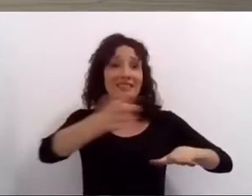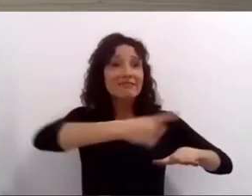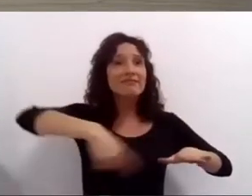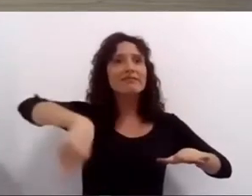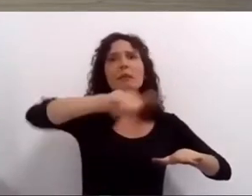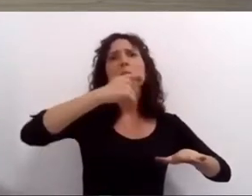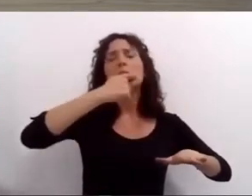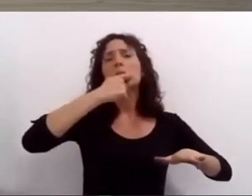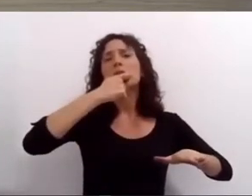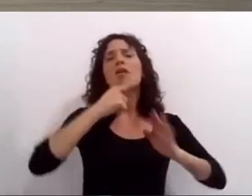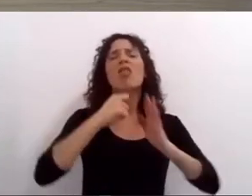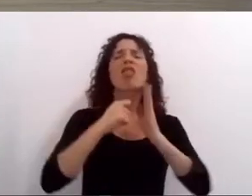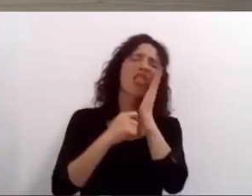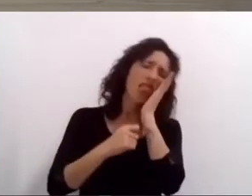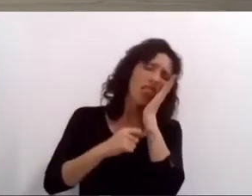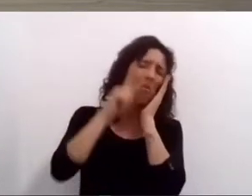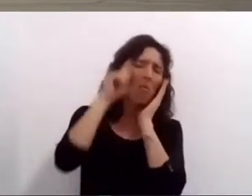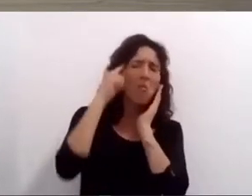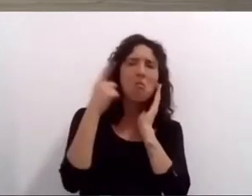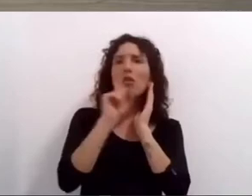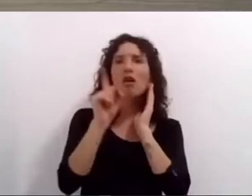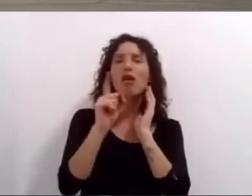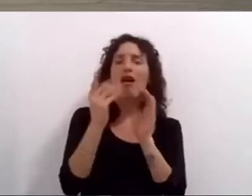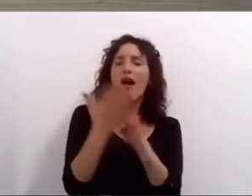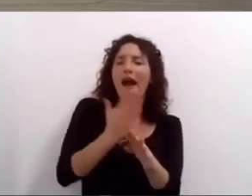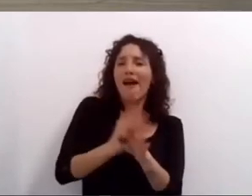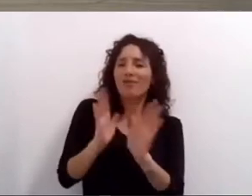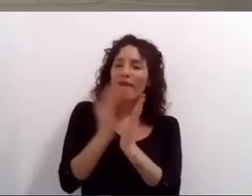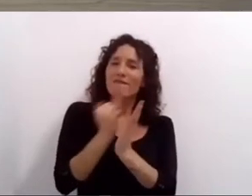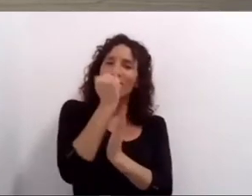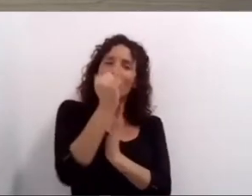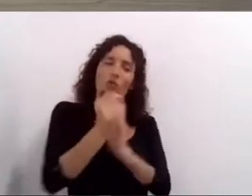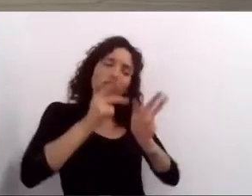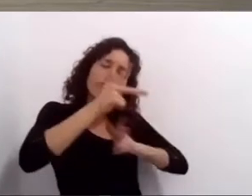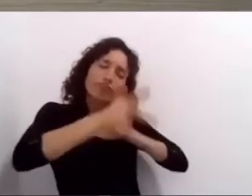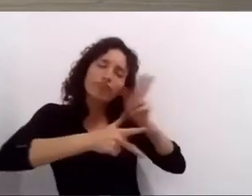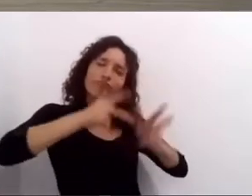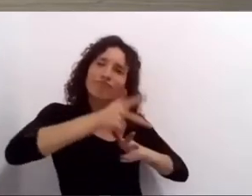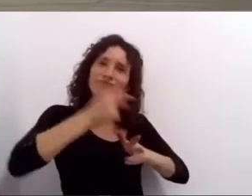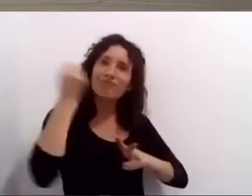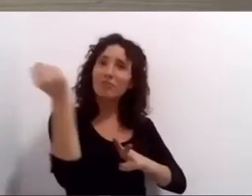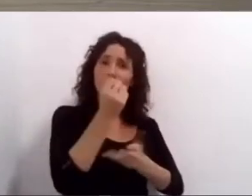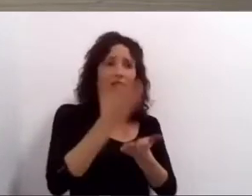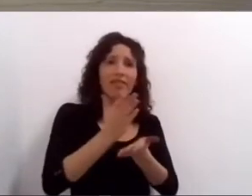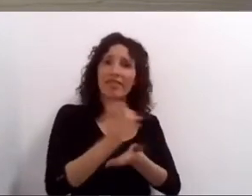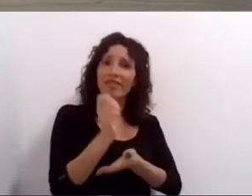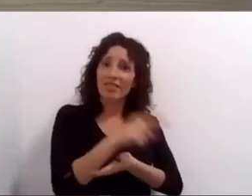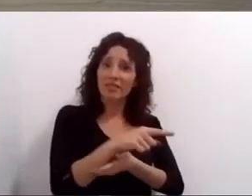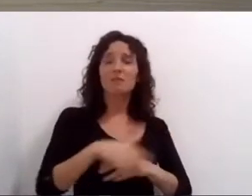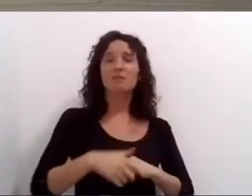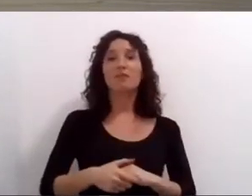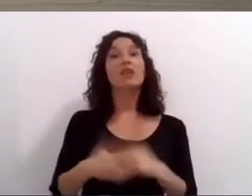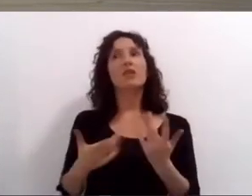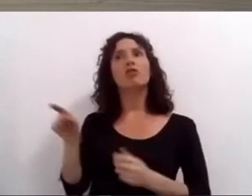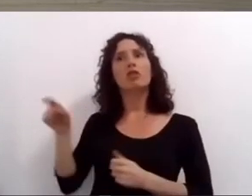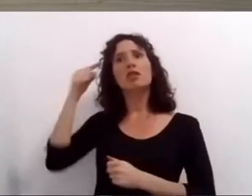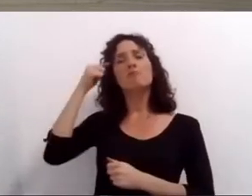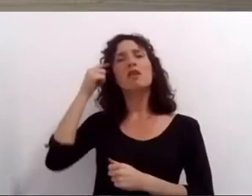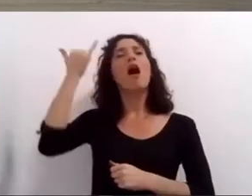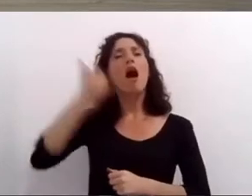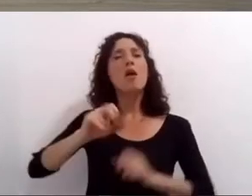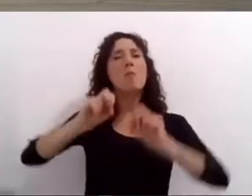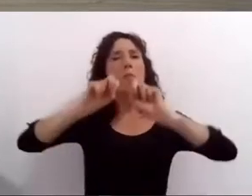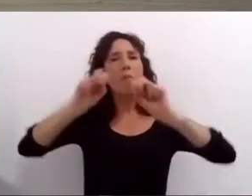lean un cuento este año vamos a continuar con el plan de lectura con acciones vinculadas al programa de voluntariado de lecturas las